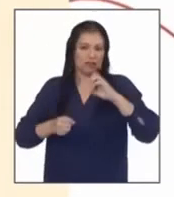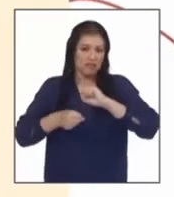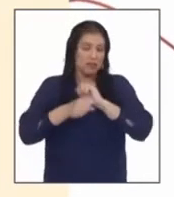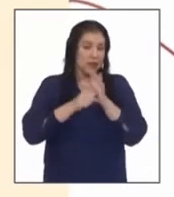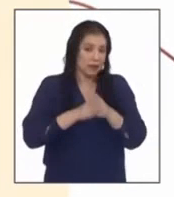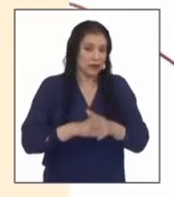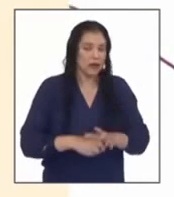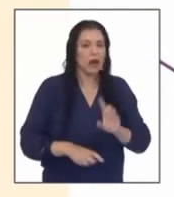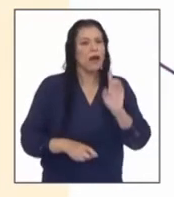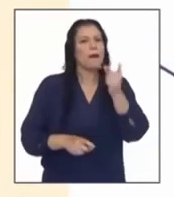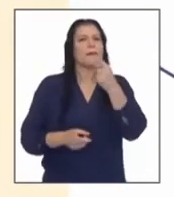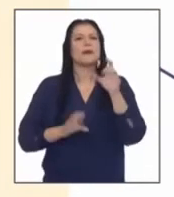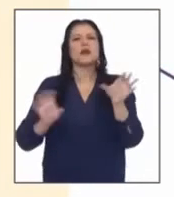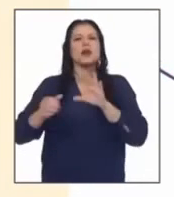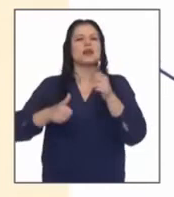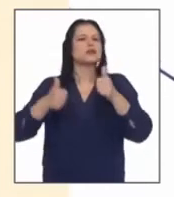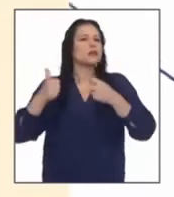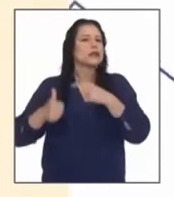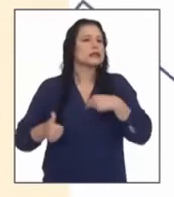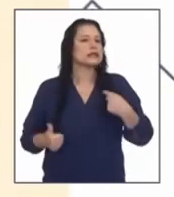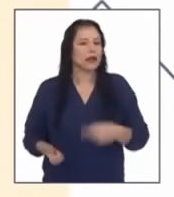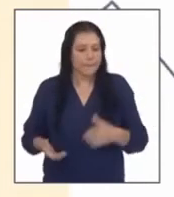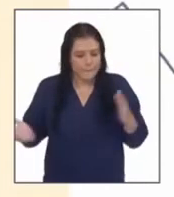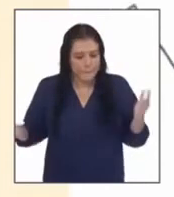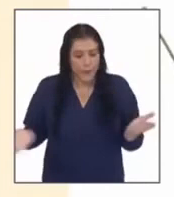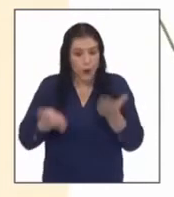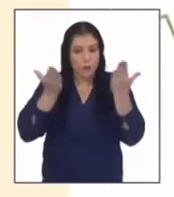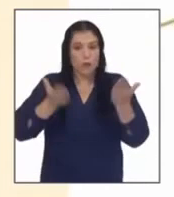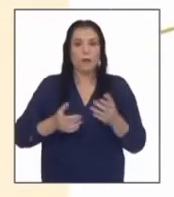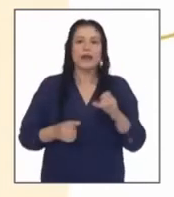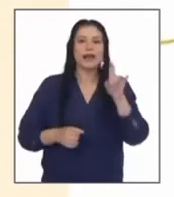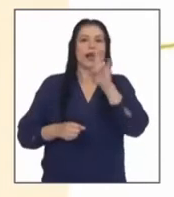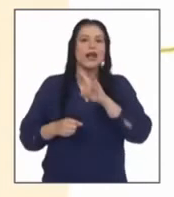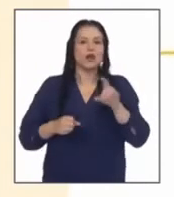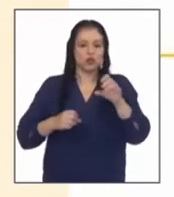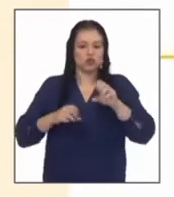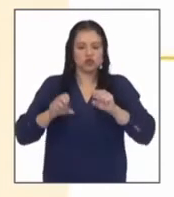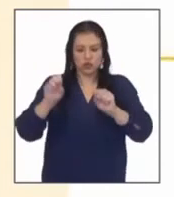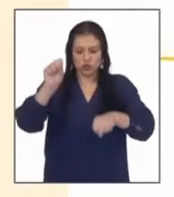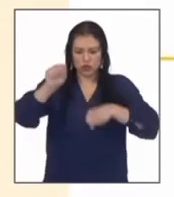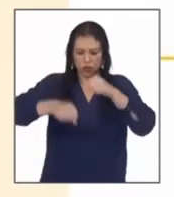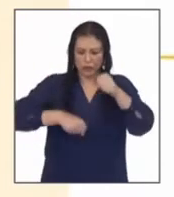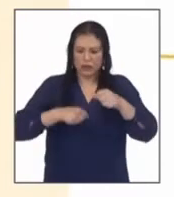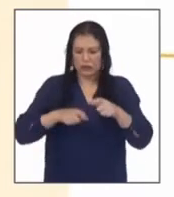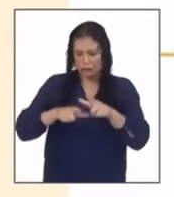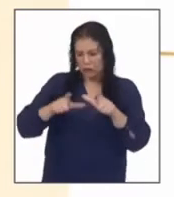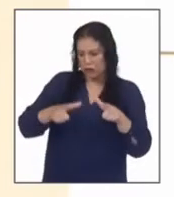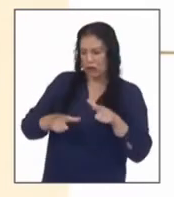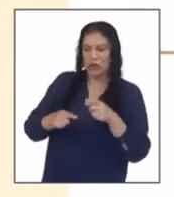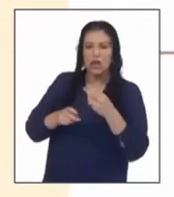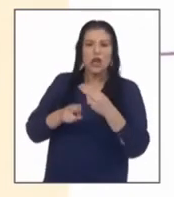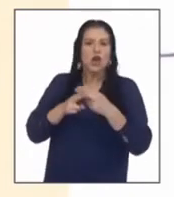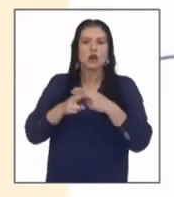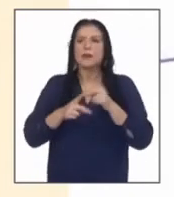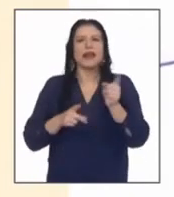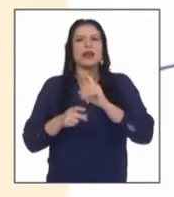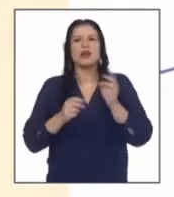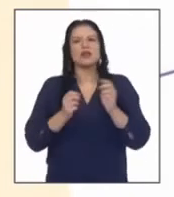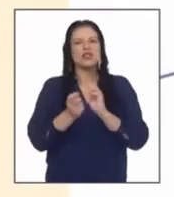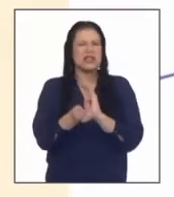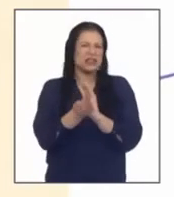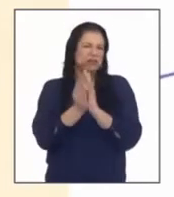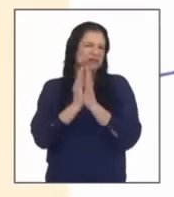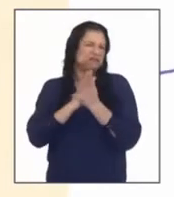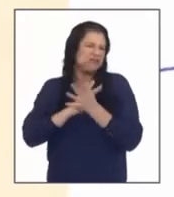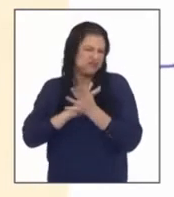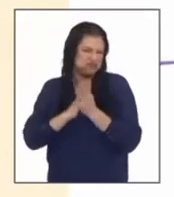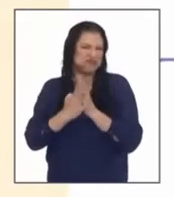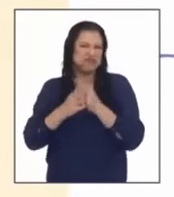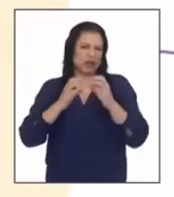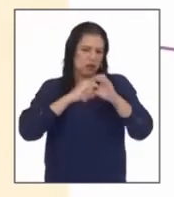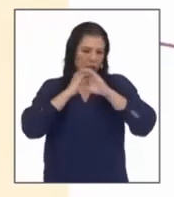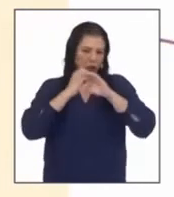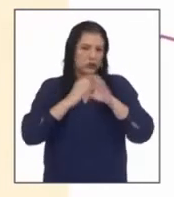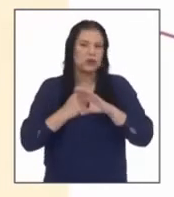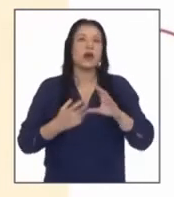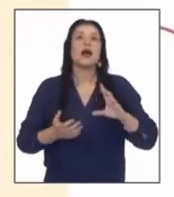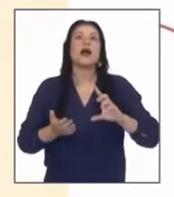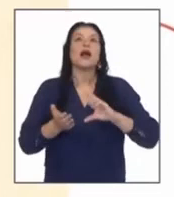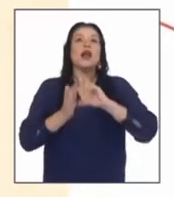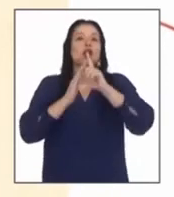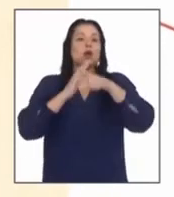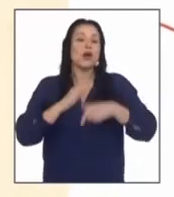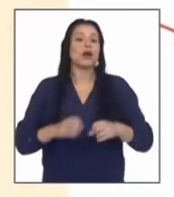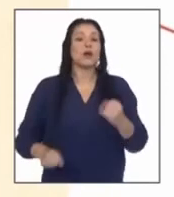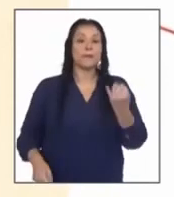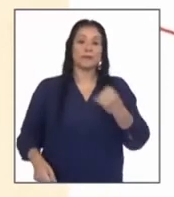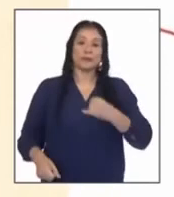lo primero que hizo china fue promover la bicicleta para tramos cortos a fin de evitar aglomeraciones días después italia les